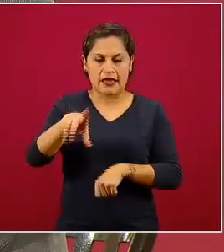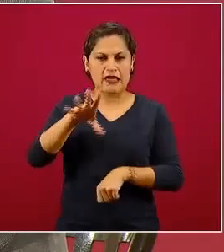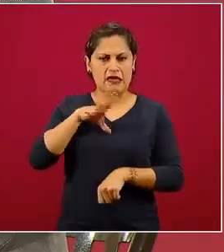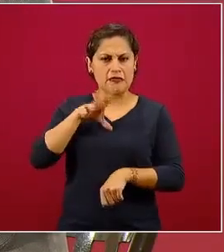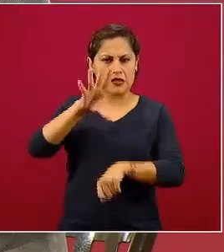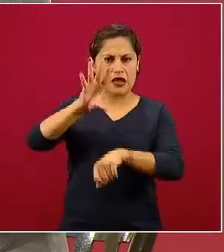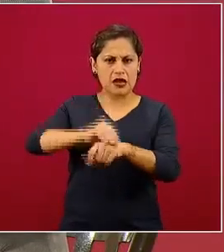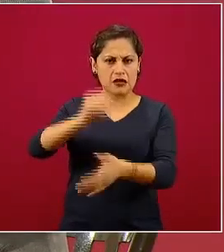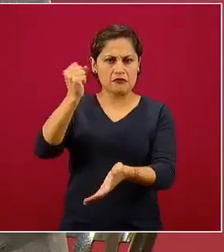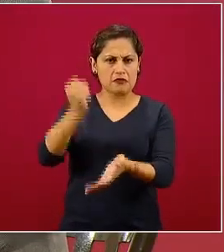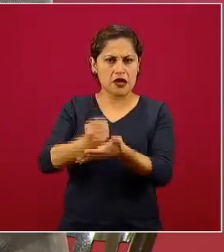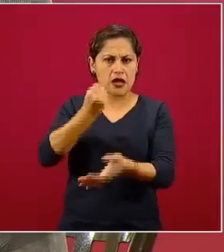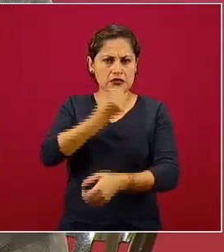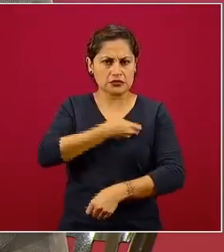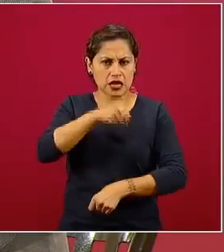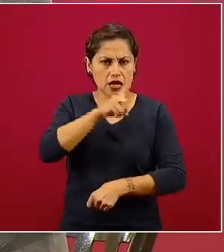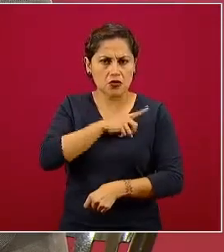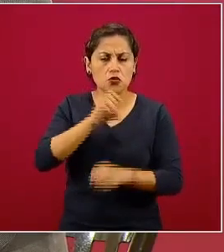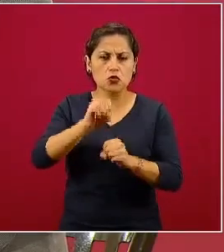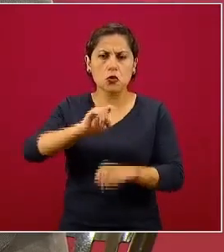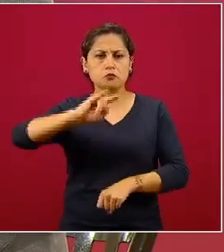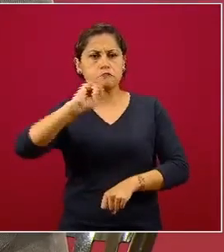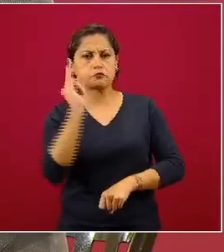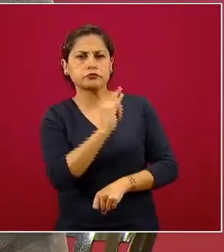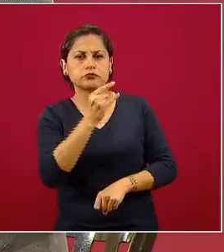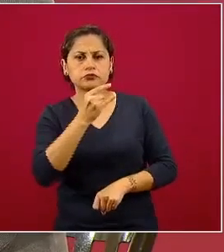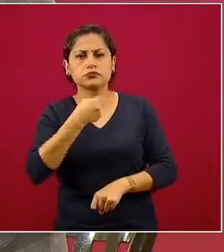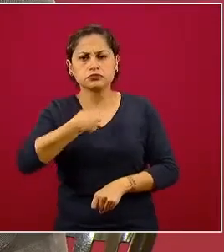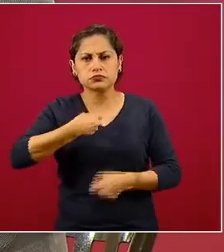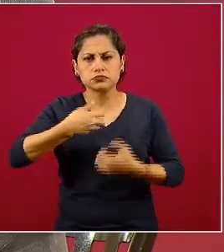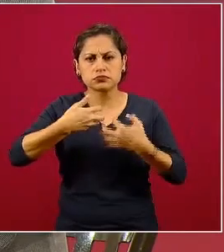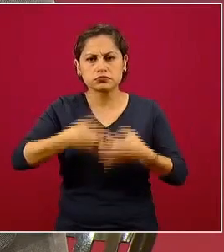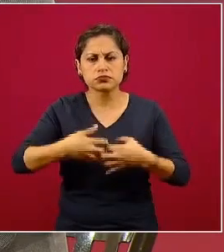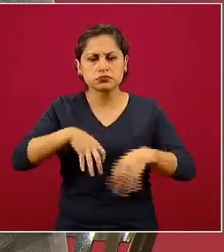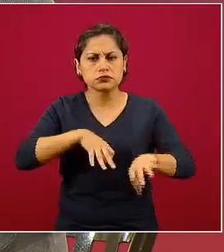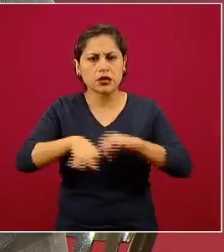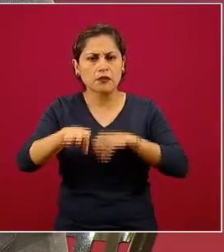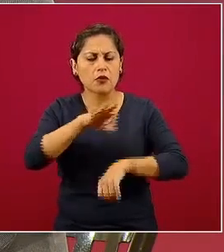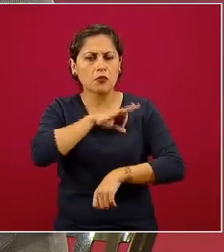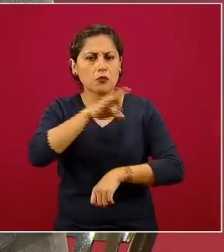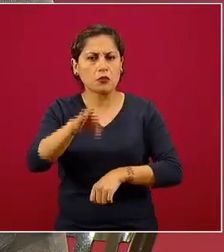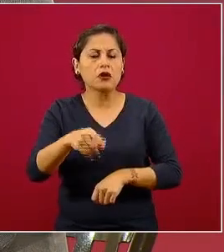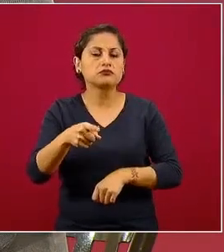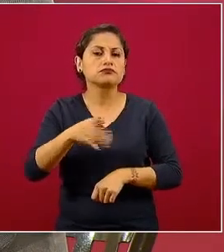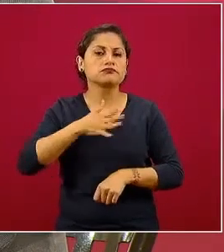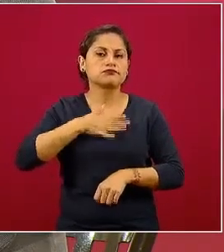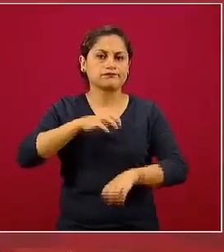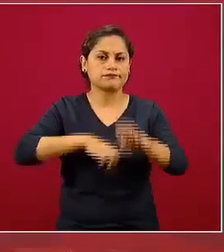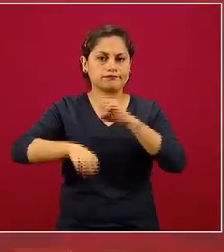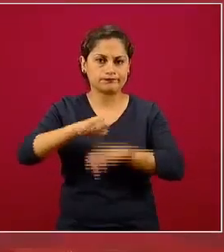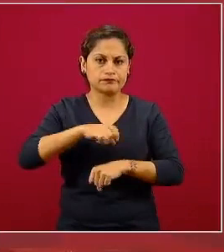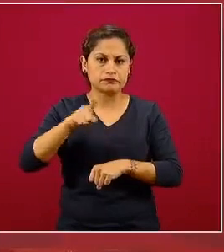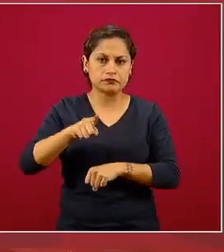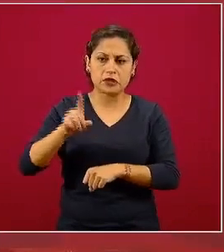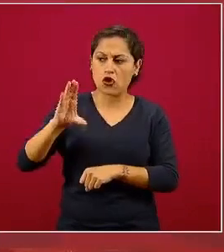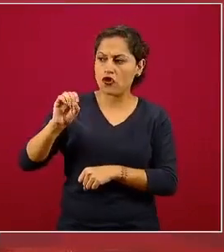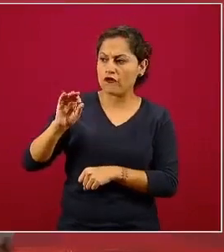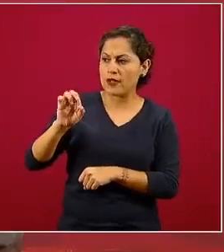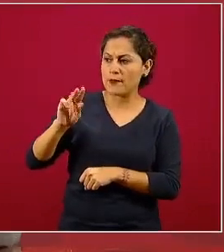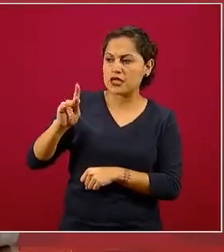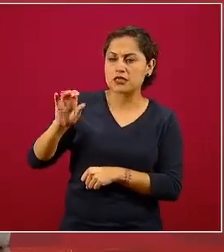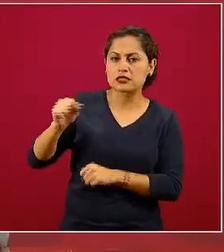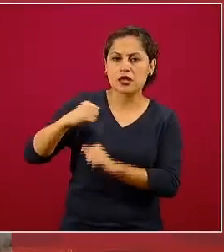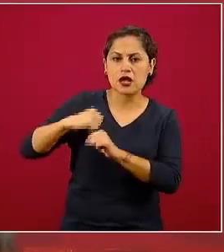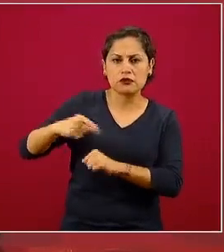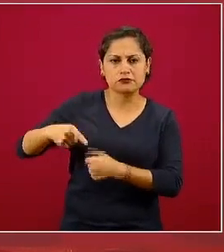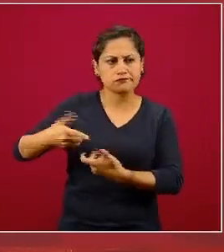sanitaria o un aviso de funcionamiento como se conoce formalmente que lo establece COFEPRIS no tienen un